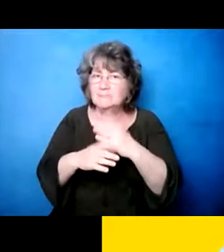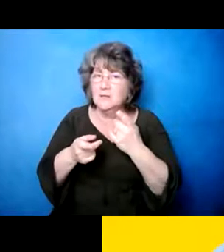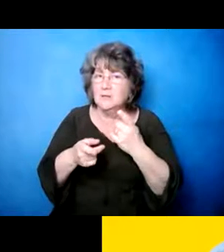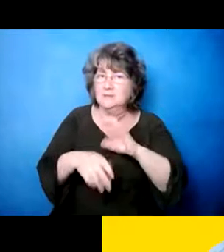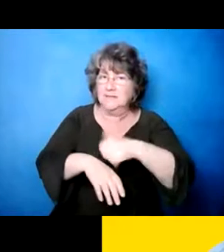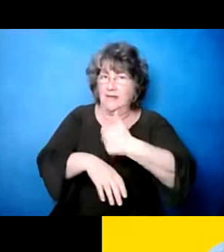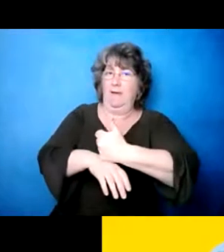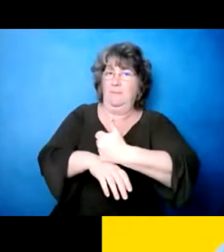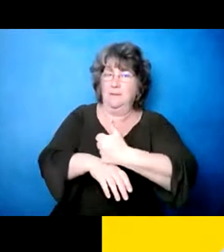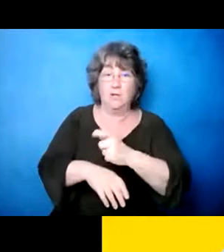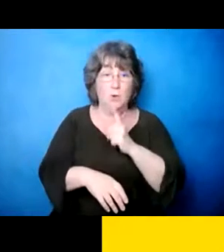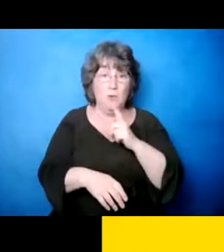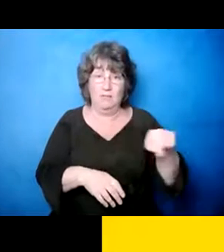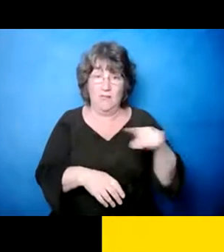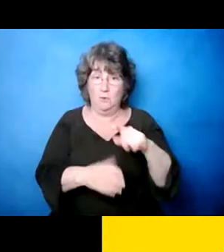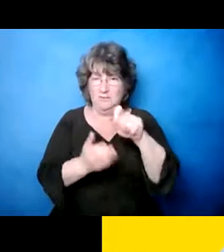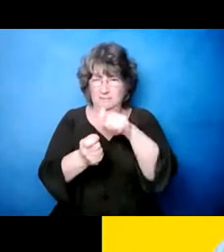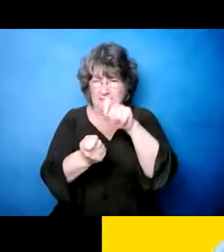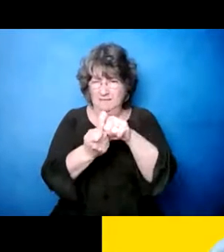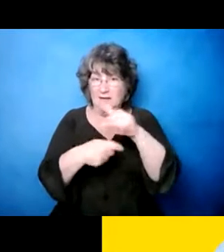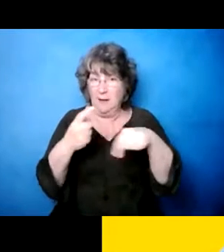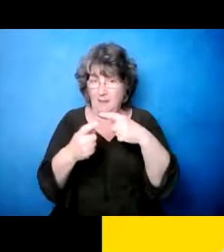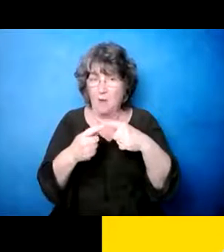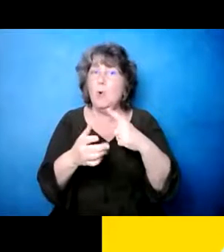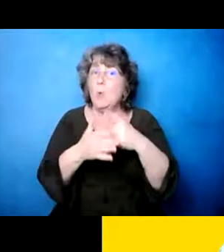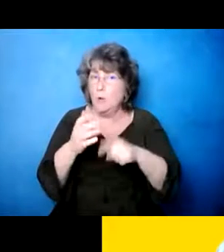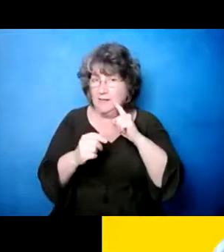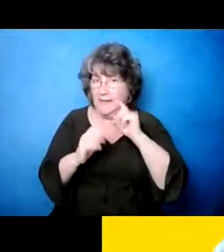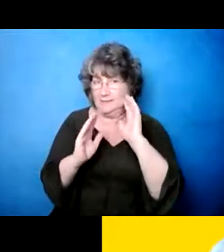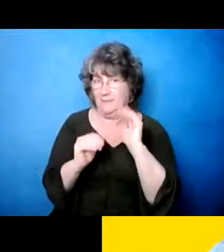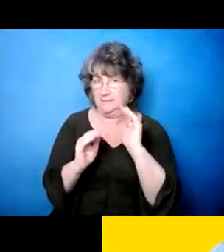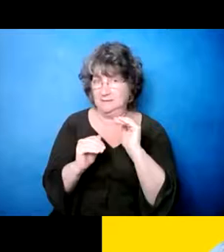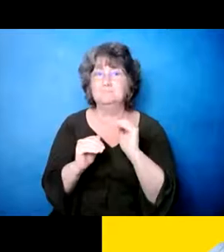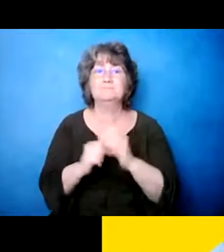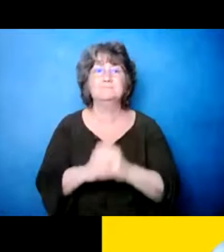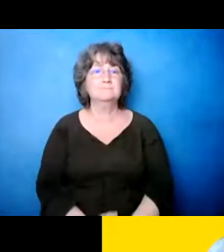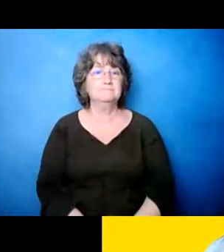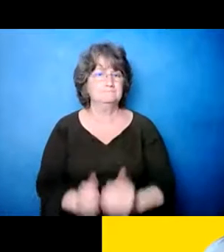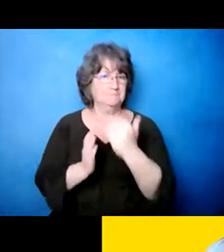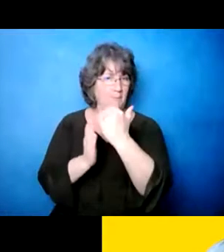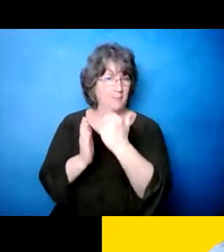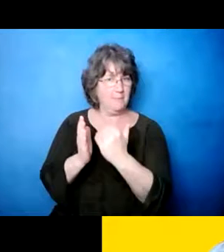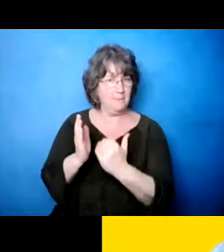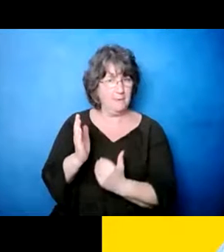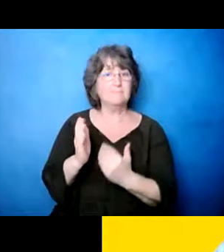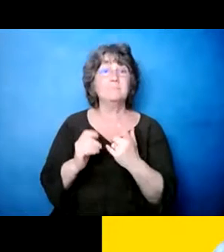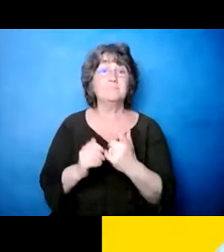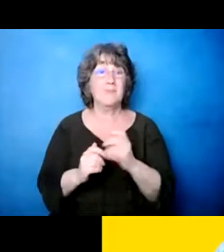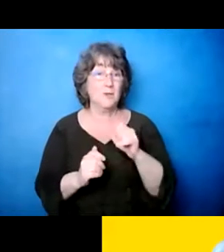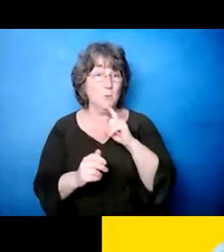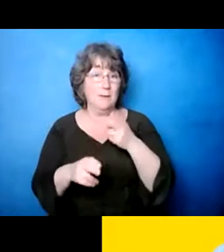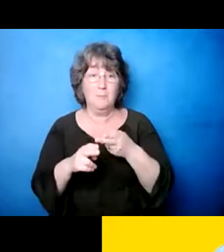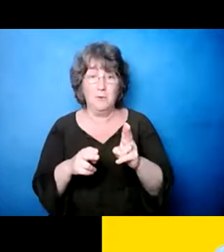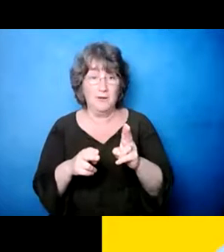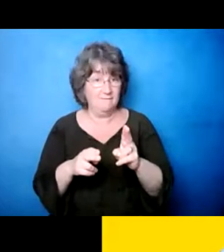lugar y tenían, eh, ciertas expectativas. Así que eso es un sumario breve de, de esa encuesta que, que